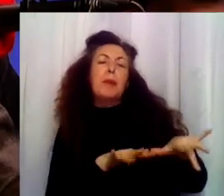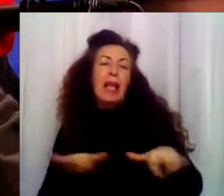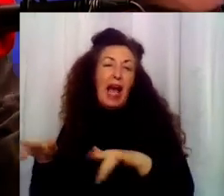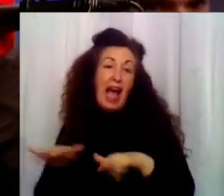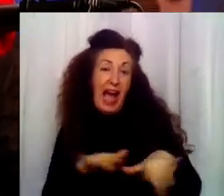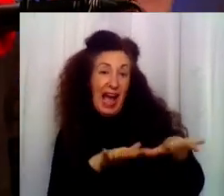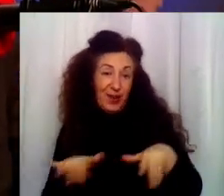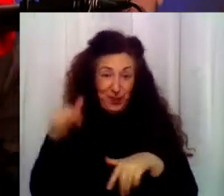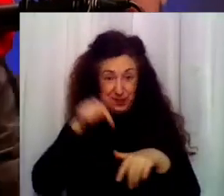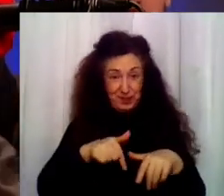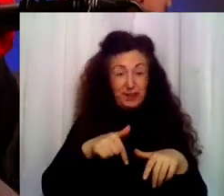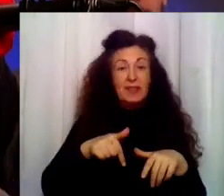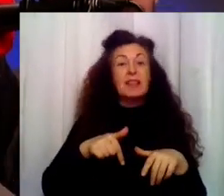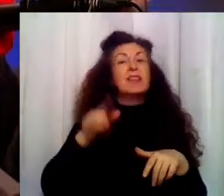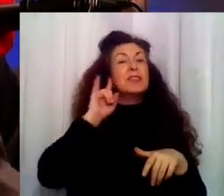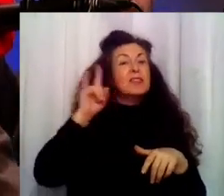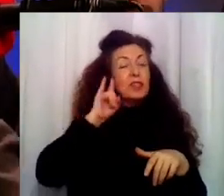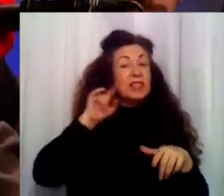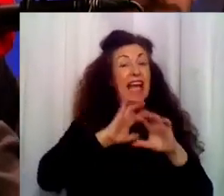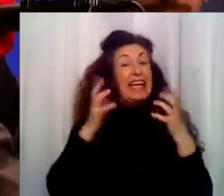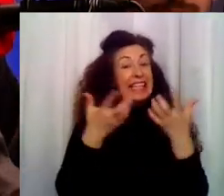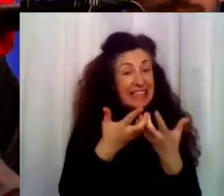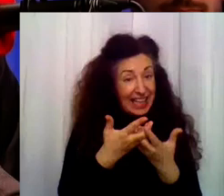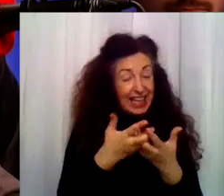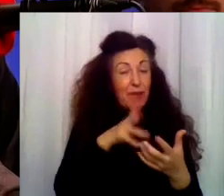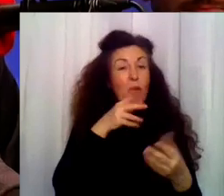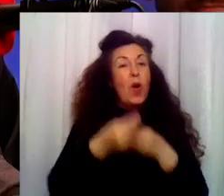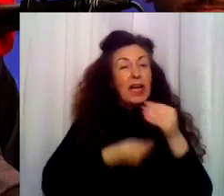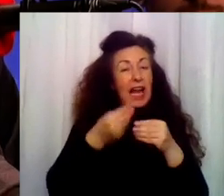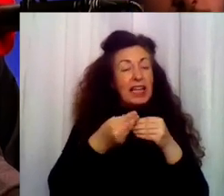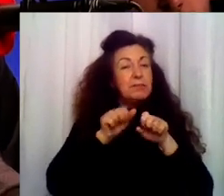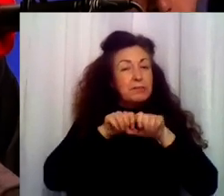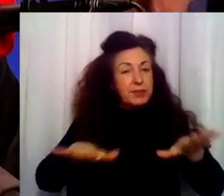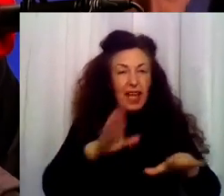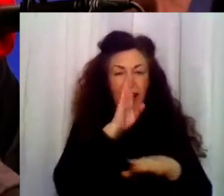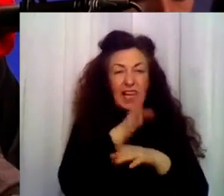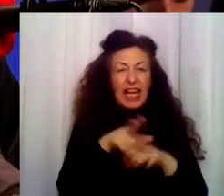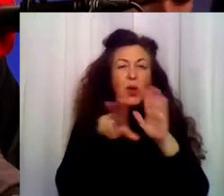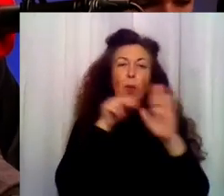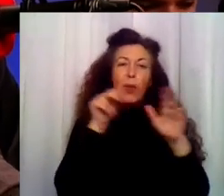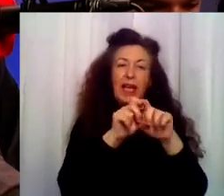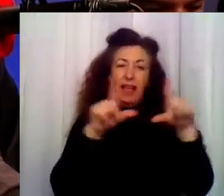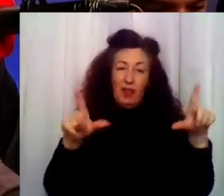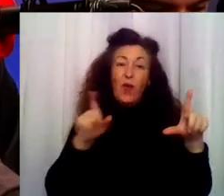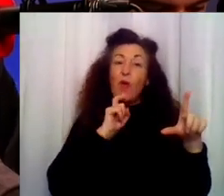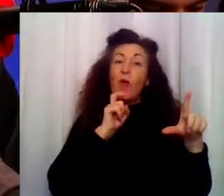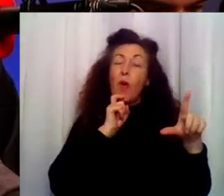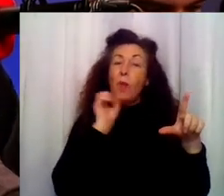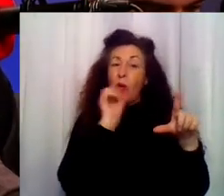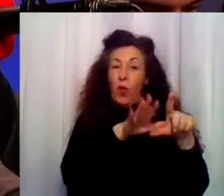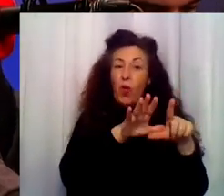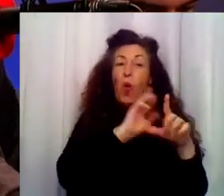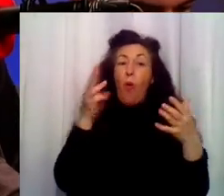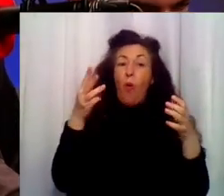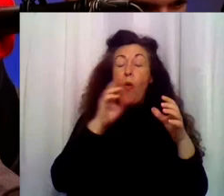ficción radiofónica ha llegado más allá de las ondas e internet porque la realización y emisión en directo en vídeo a través de nuestra página web ha